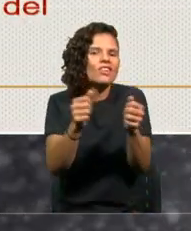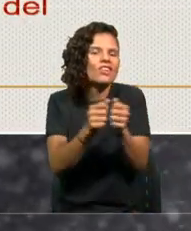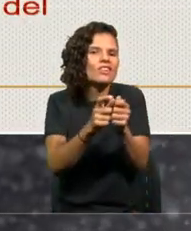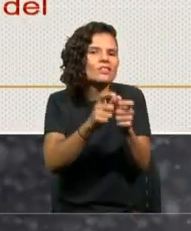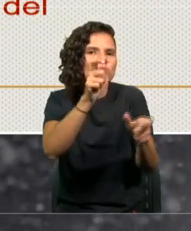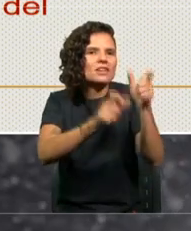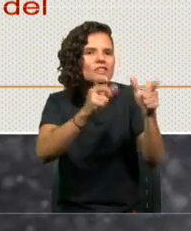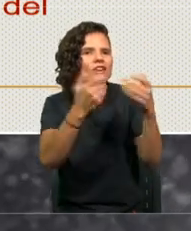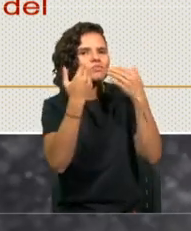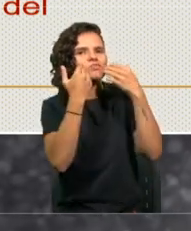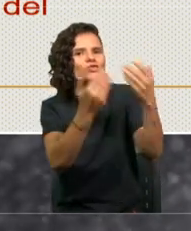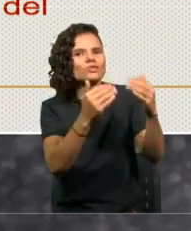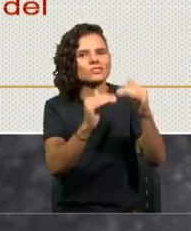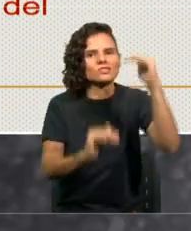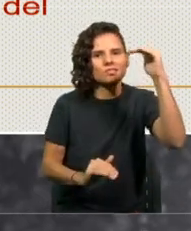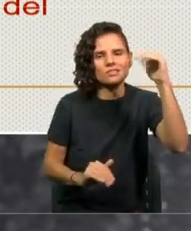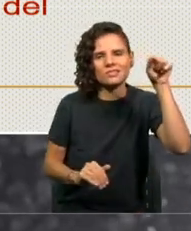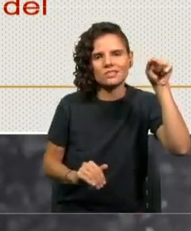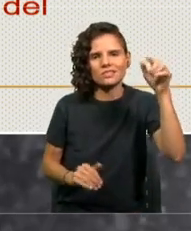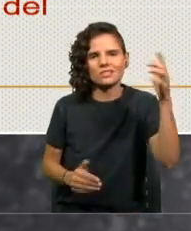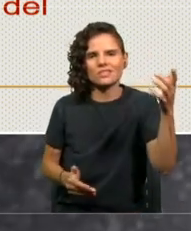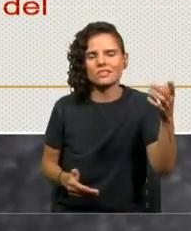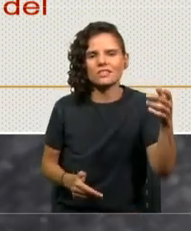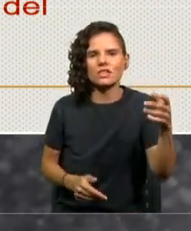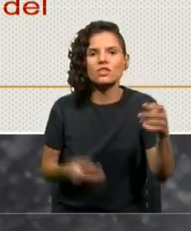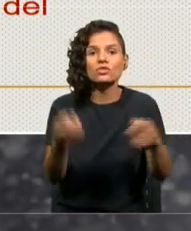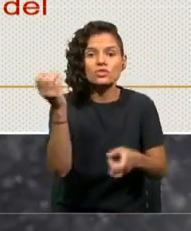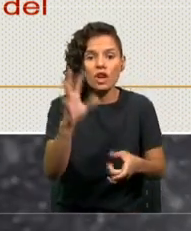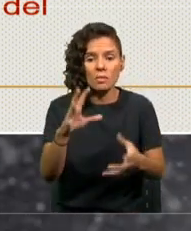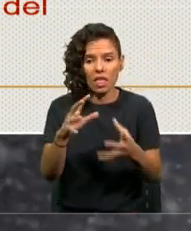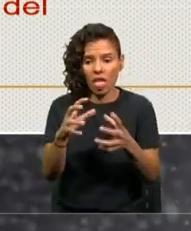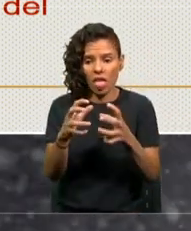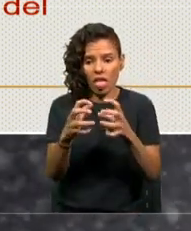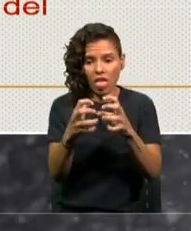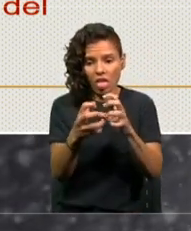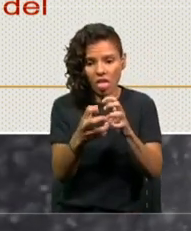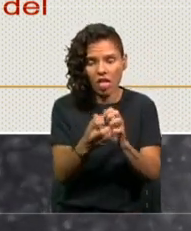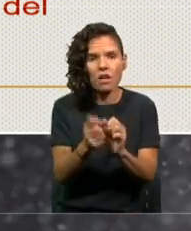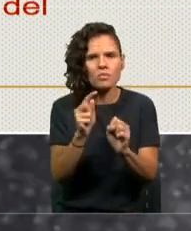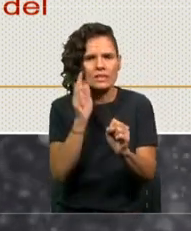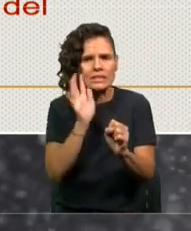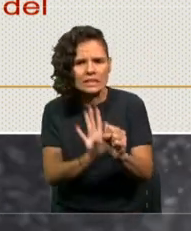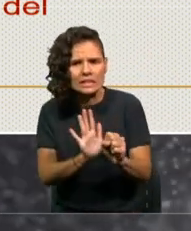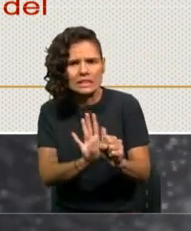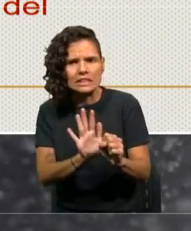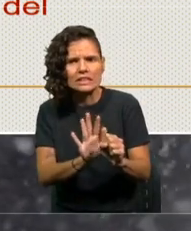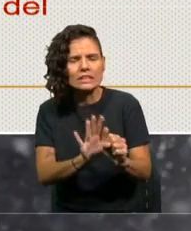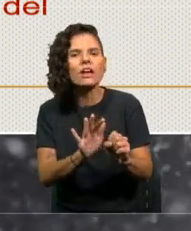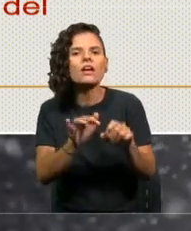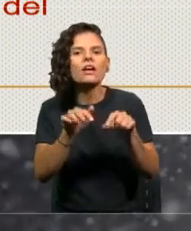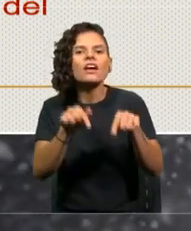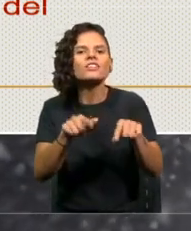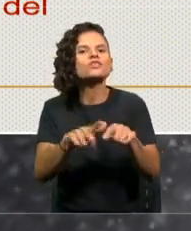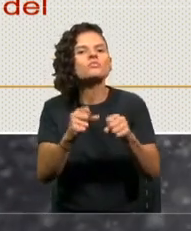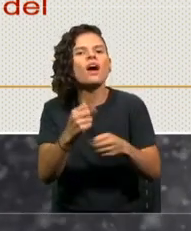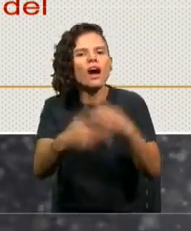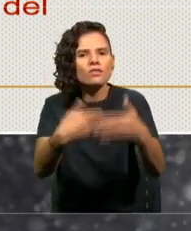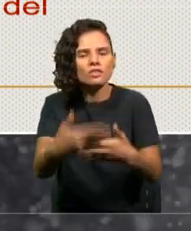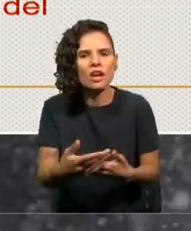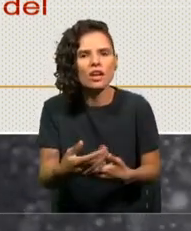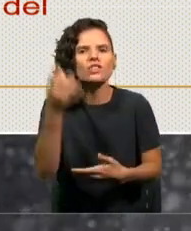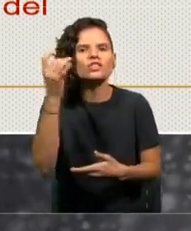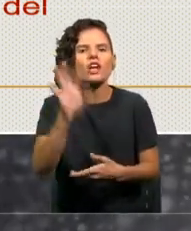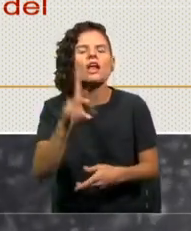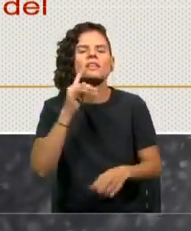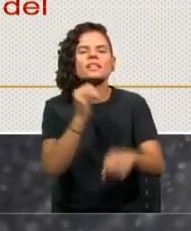Pero solo la mitigación del cambio climático es efectiva. No basta con adaptarse, no basta con las medidas